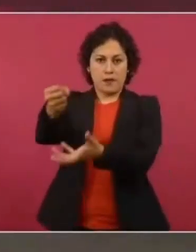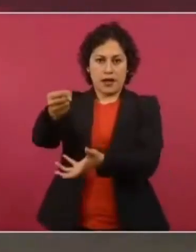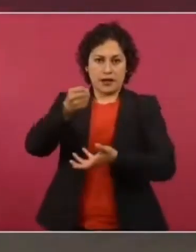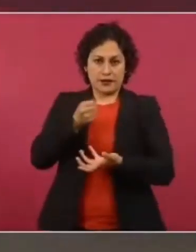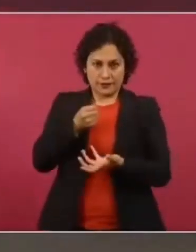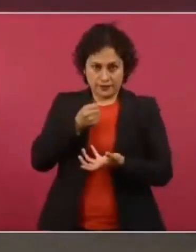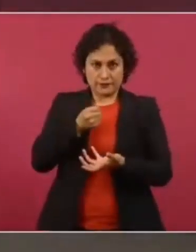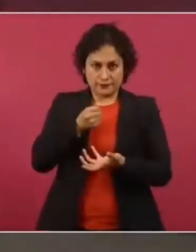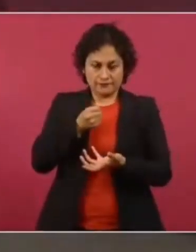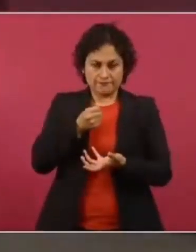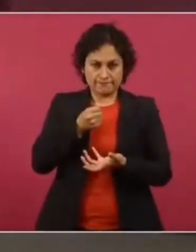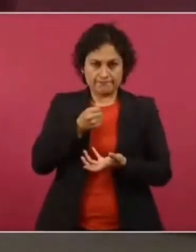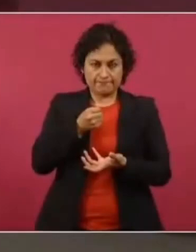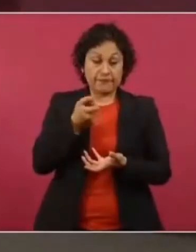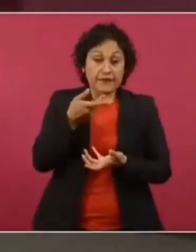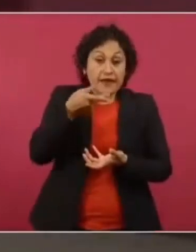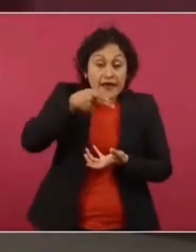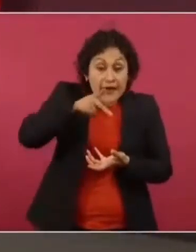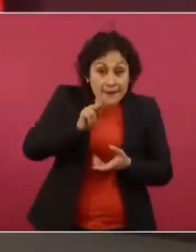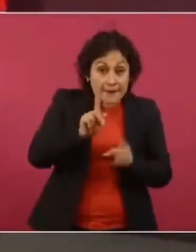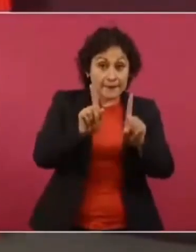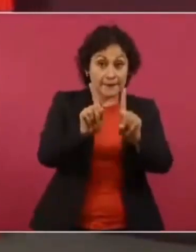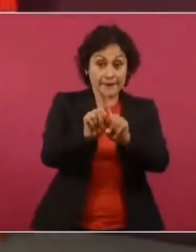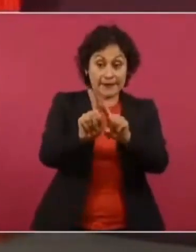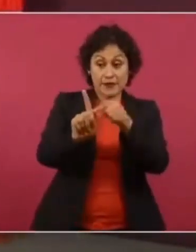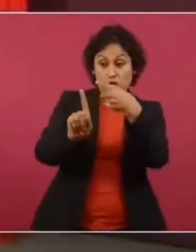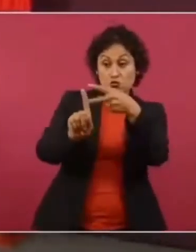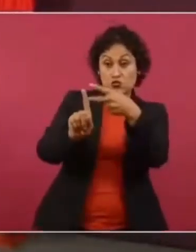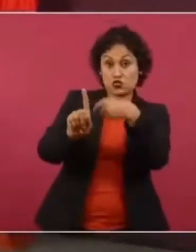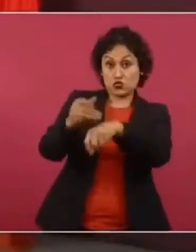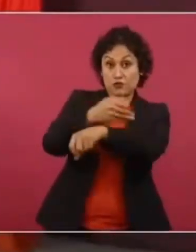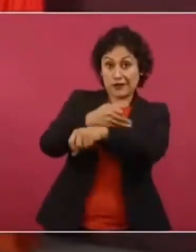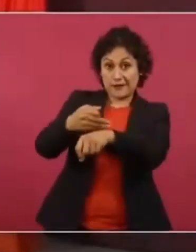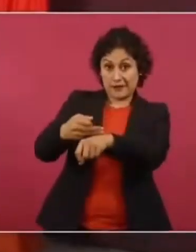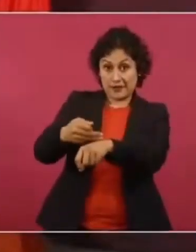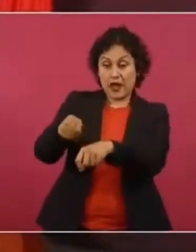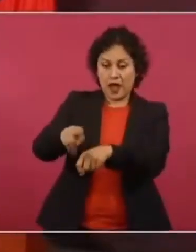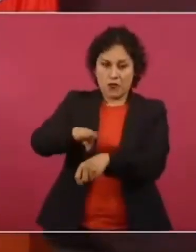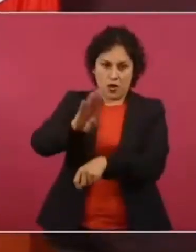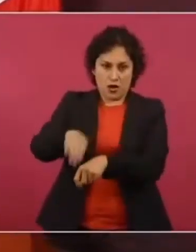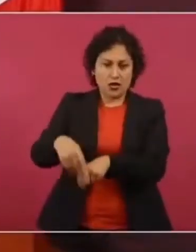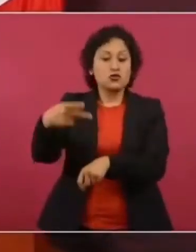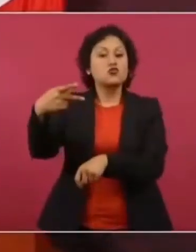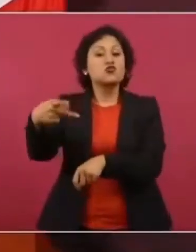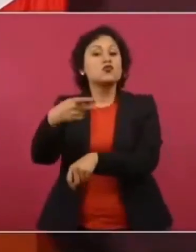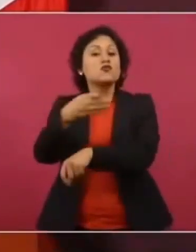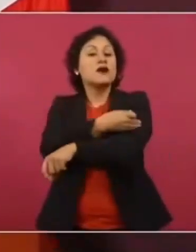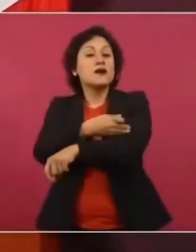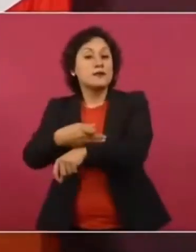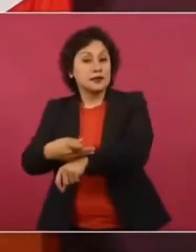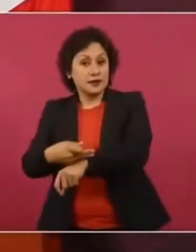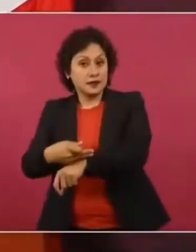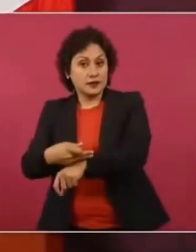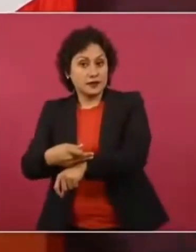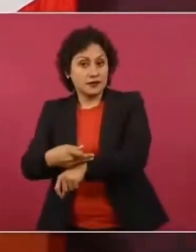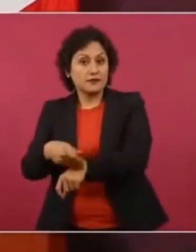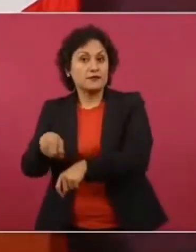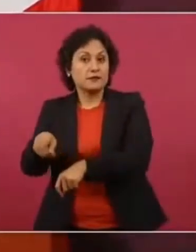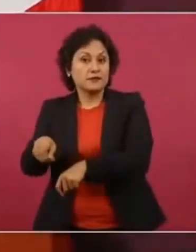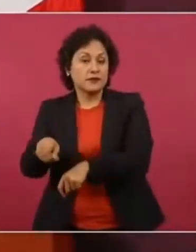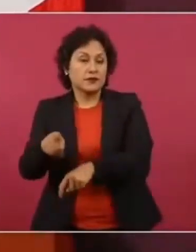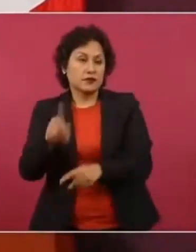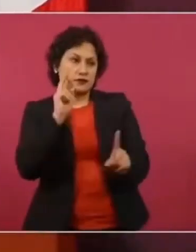Pero la familia del finado dice, no, se